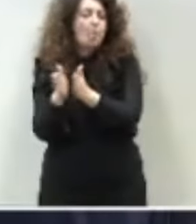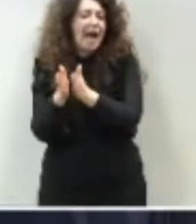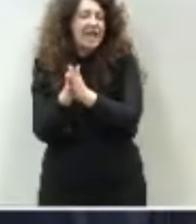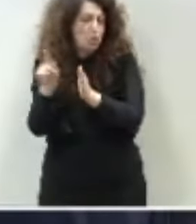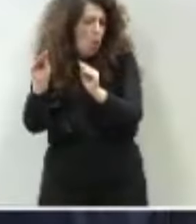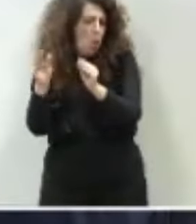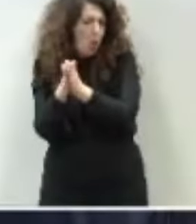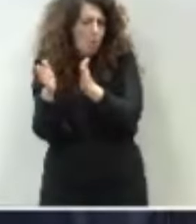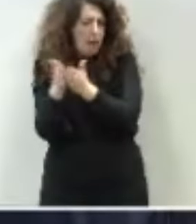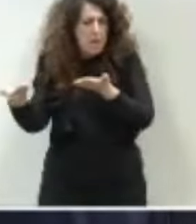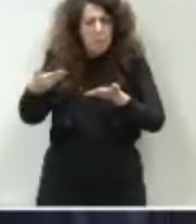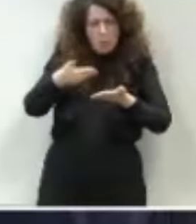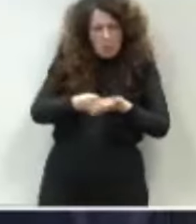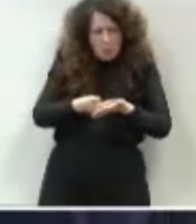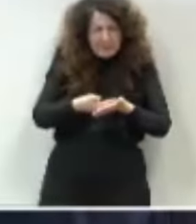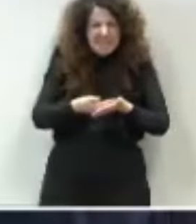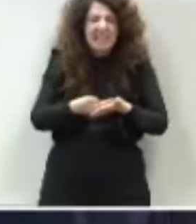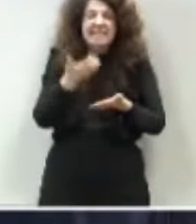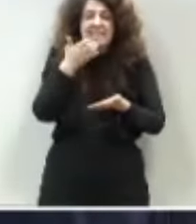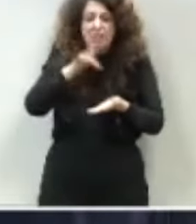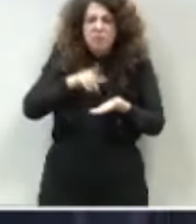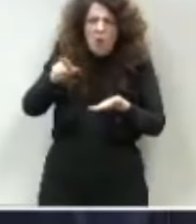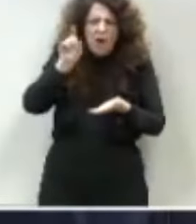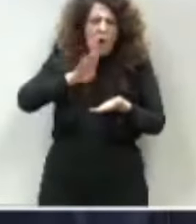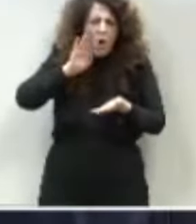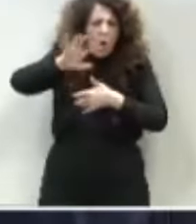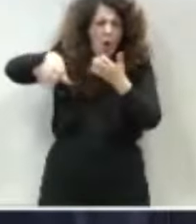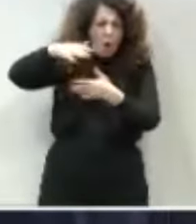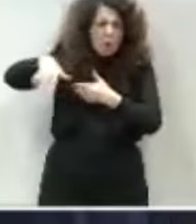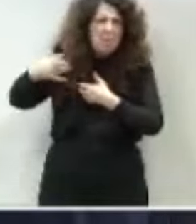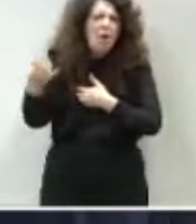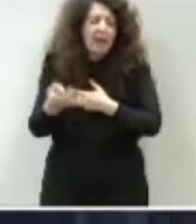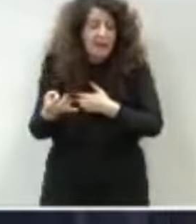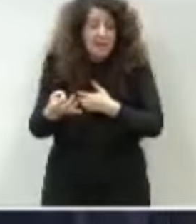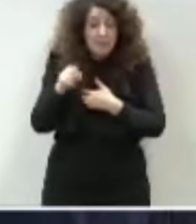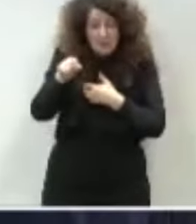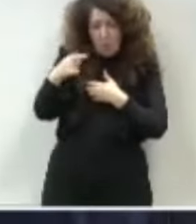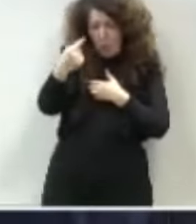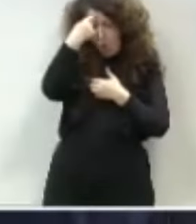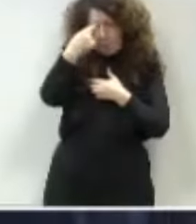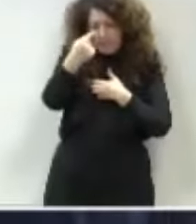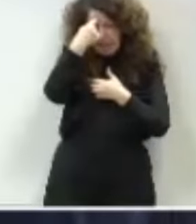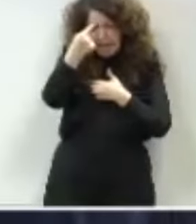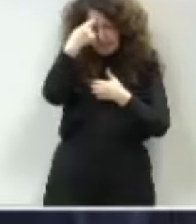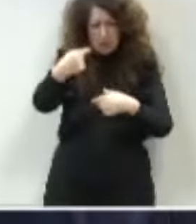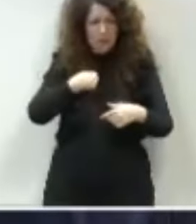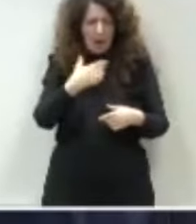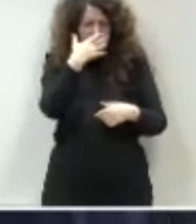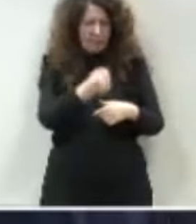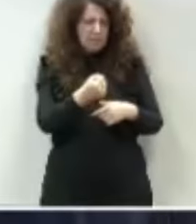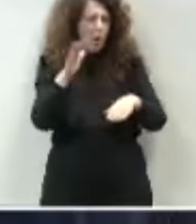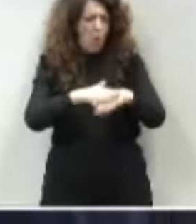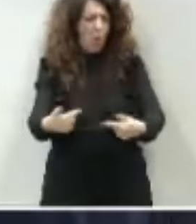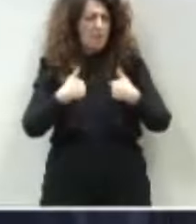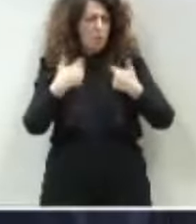hubiese algo, alguien que estuviese enfangado en un tema de corrupción? ¿Sabe qué ocurriría? Que usted, porque está obsesionado con el PSOE, me culparía a mí.